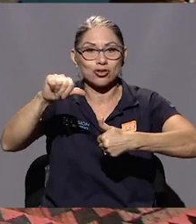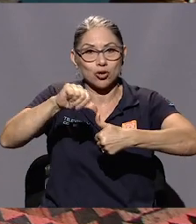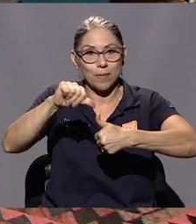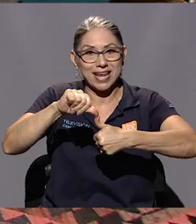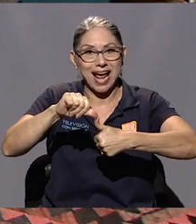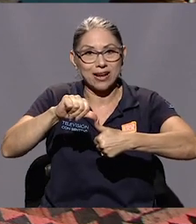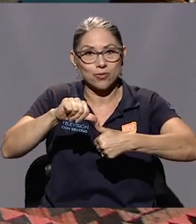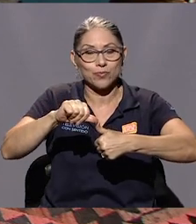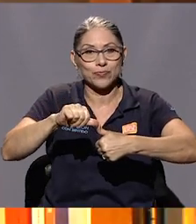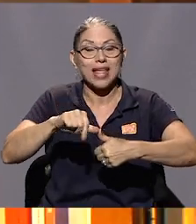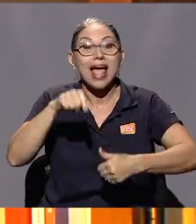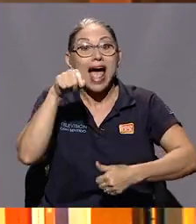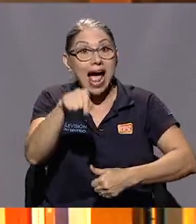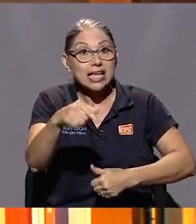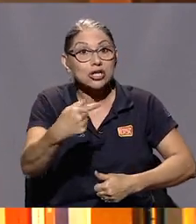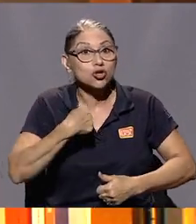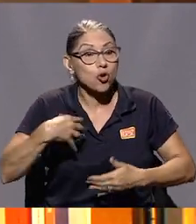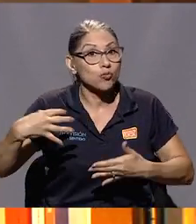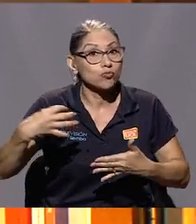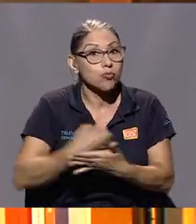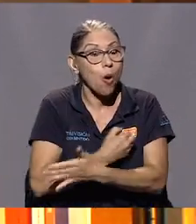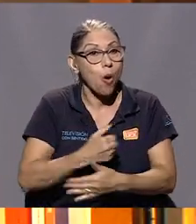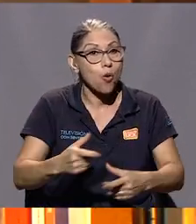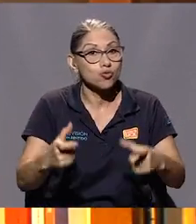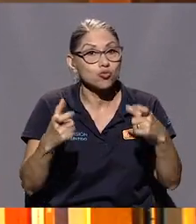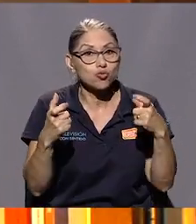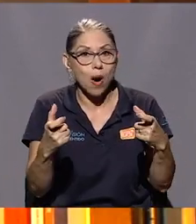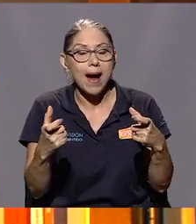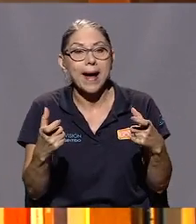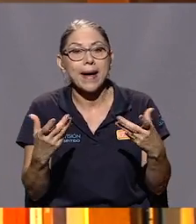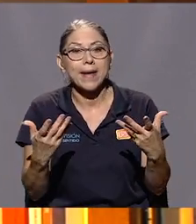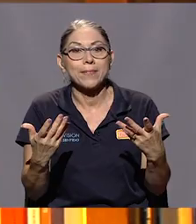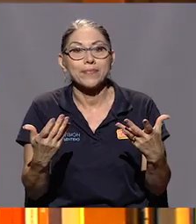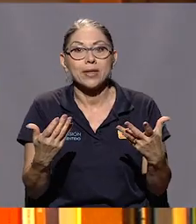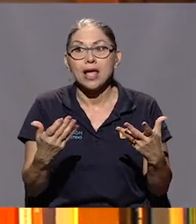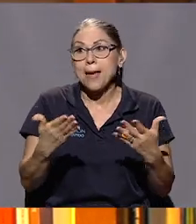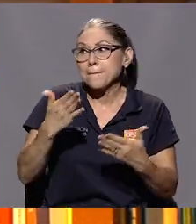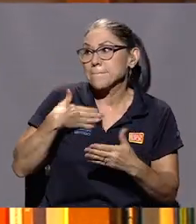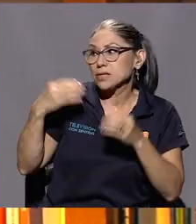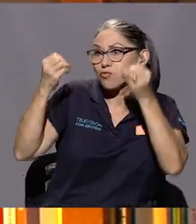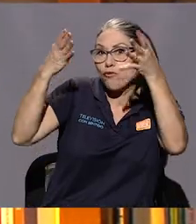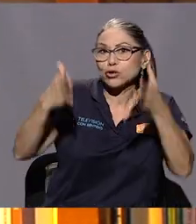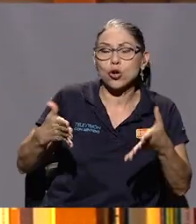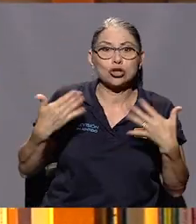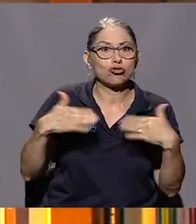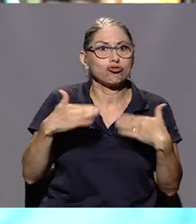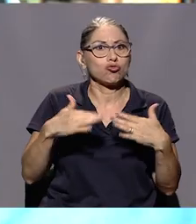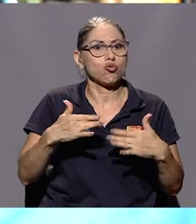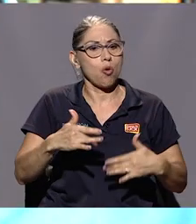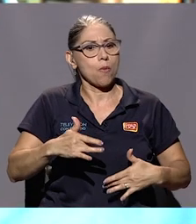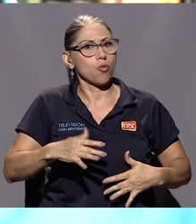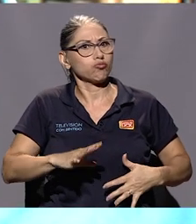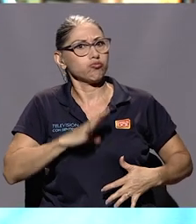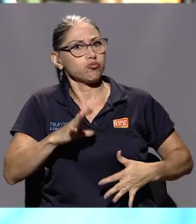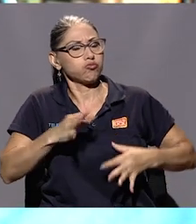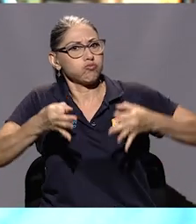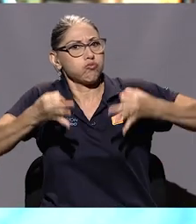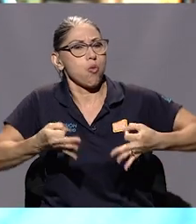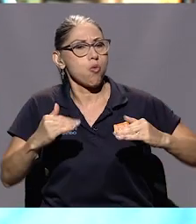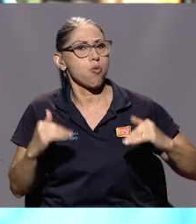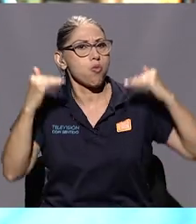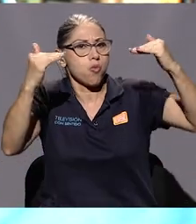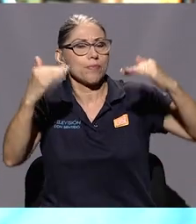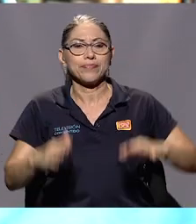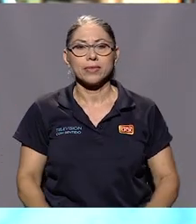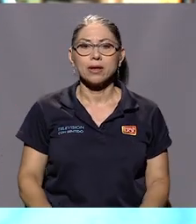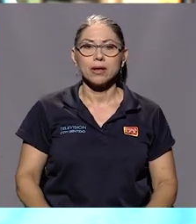captó en ese momento y yo tuve la suerte de tener eminencias realmente. Y perdió muchos